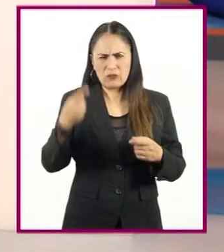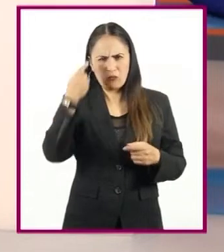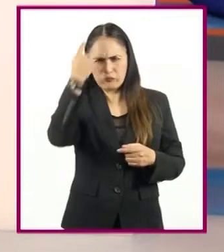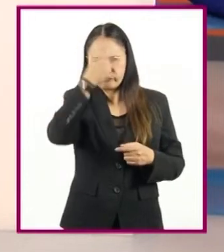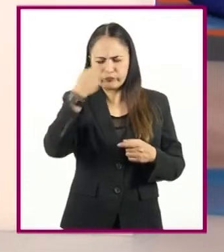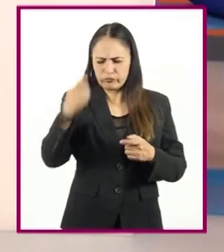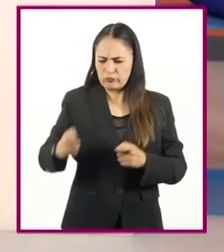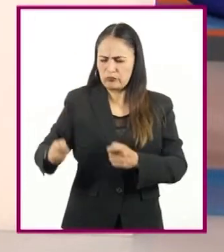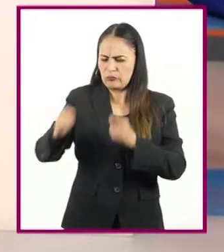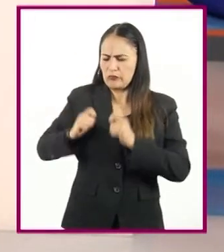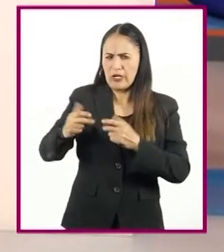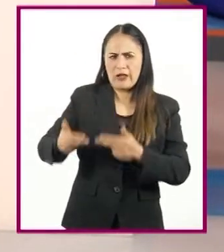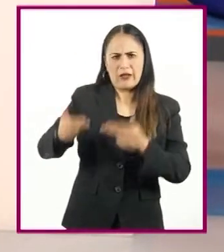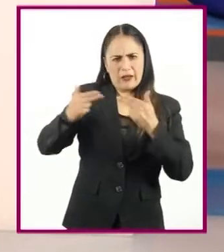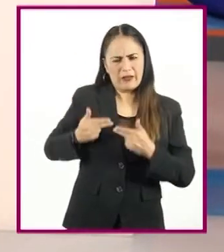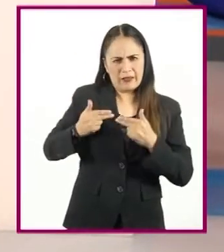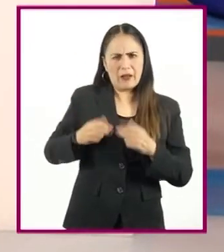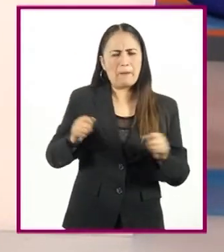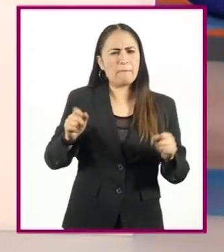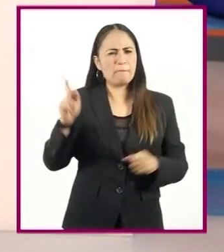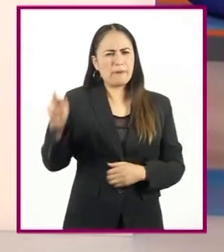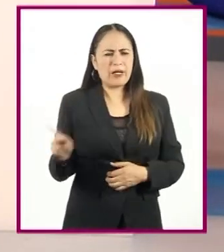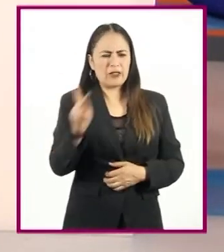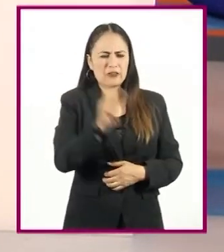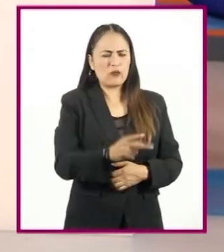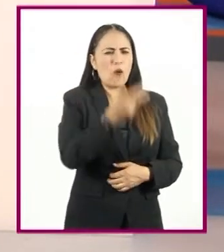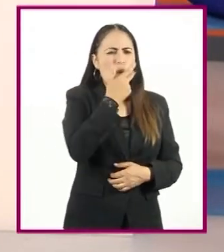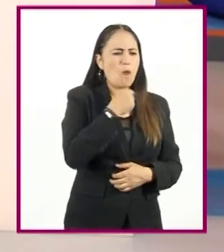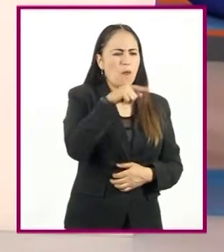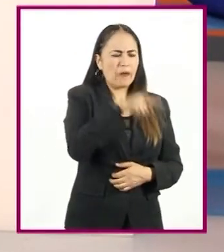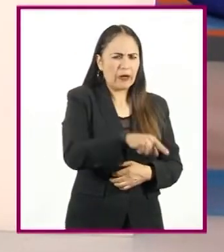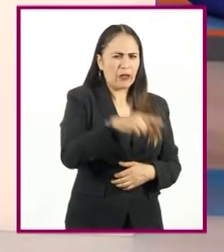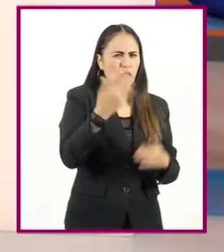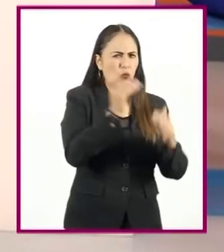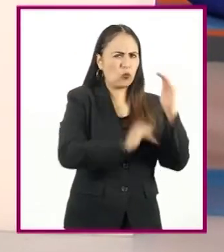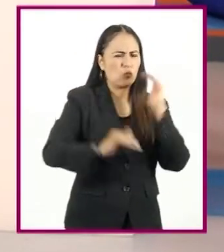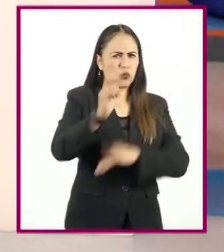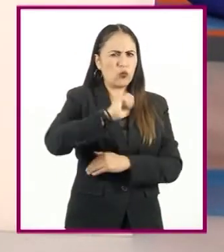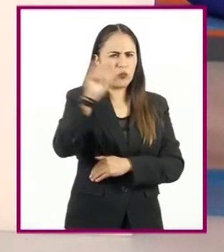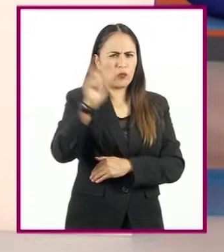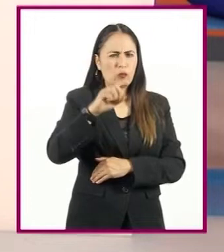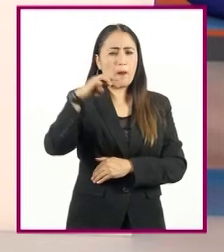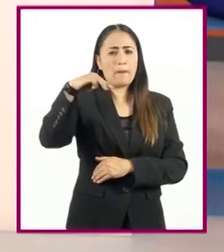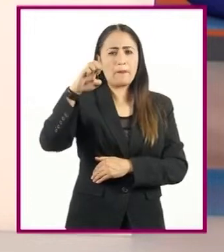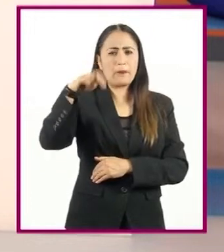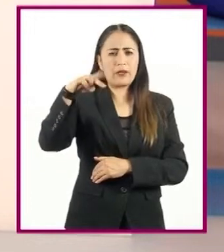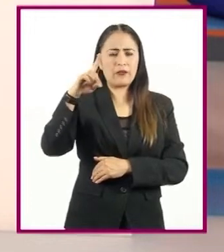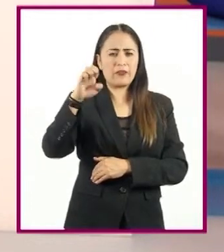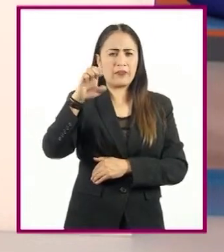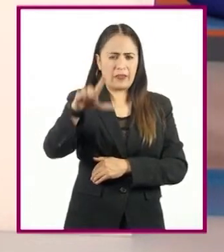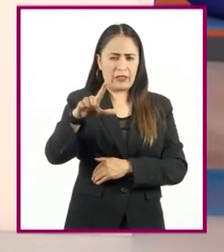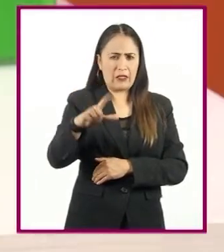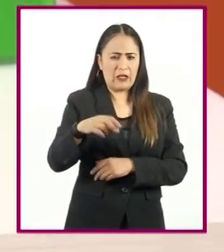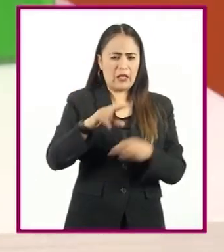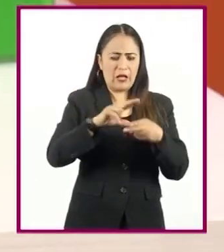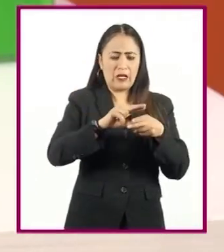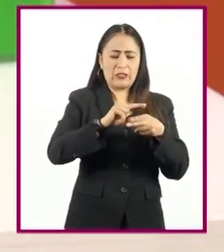Simularemos el trabajo de Mendel, solo que en esta ocasión usaremos, en vez de chícharos, estos cubos.